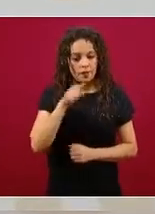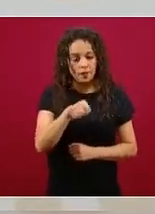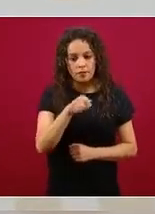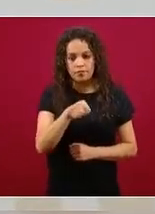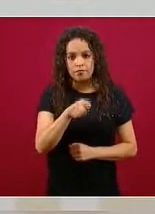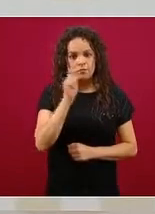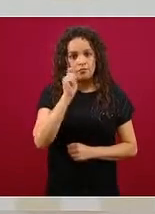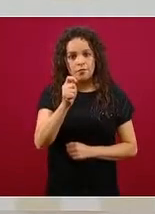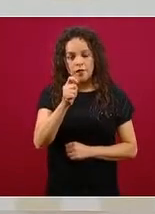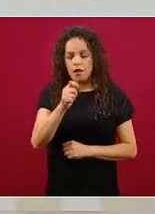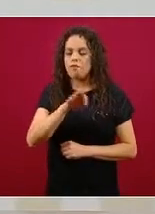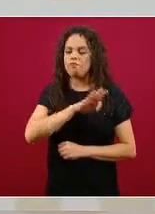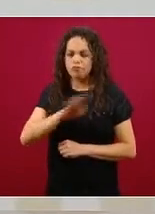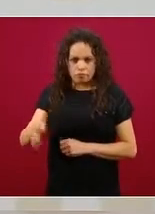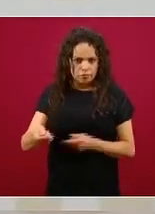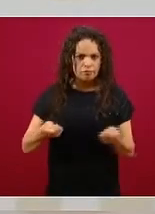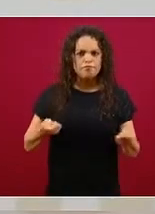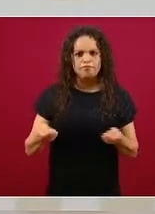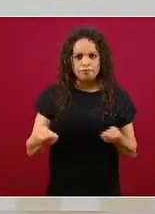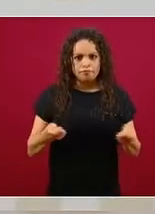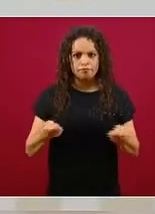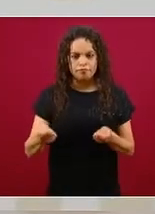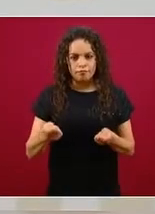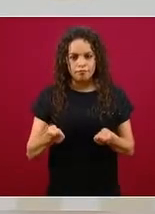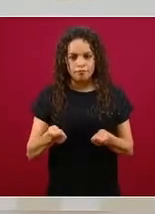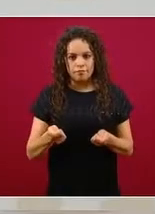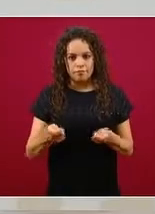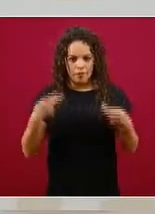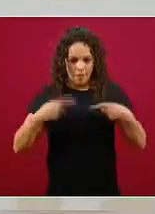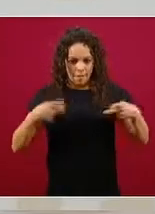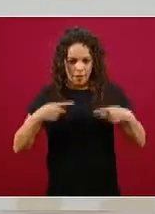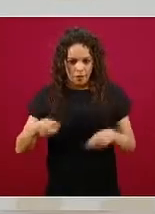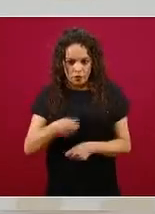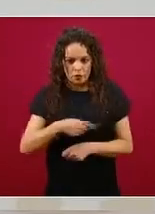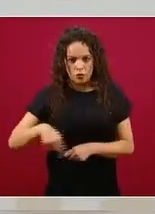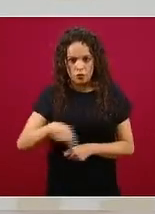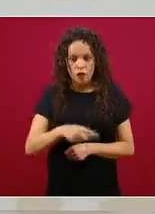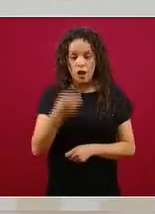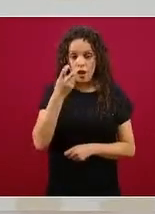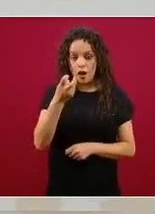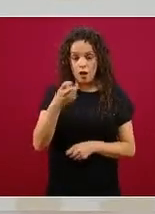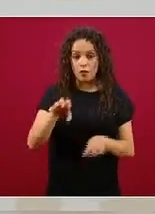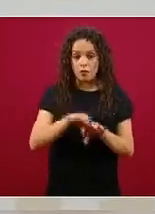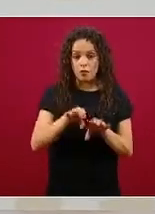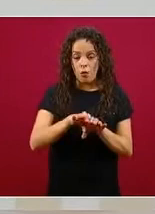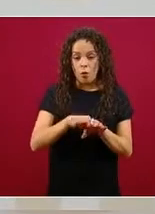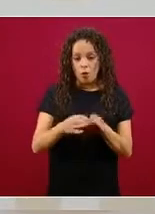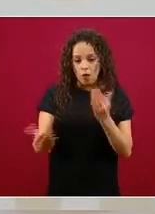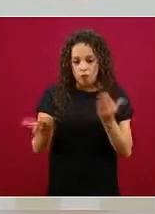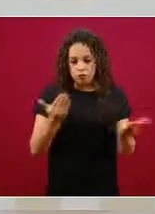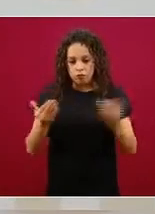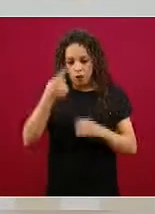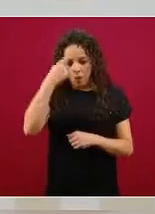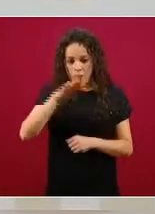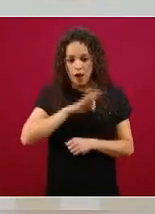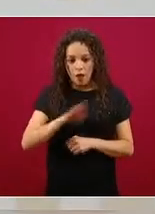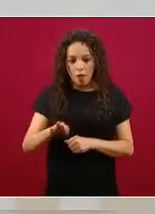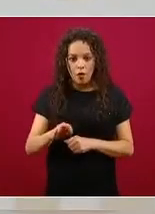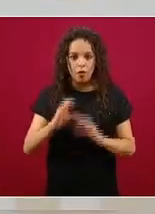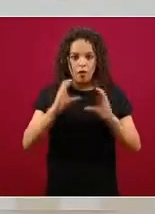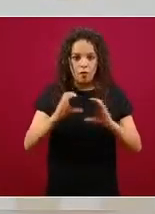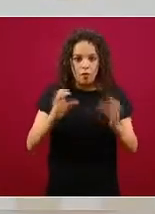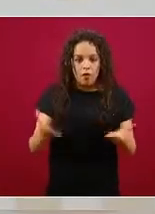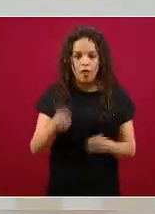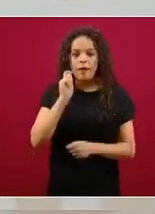controlables por los seres humanos y la modulación que se hace para controlar la epidemia con la sana distancia con la